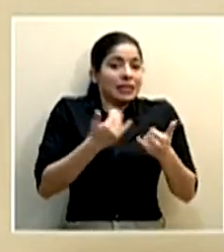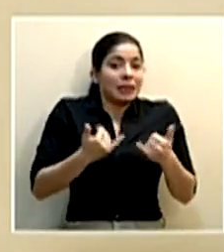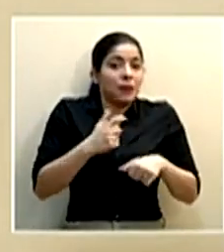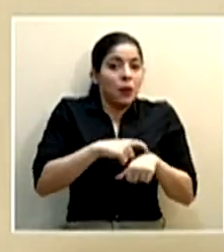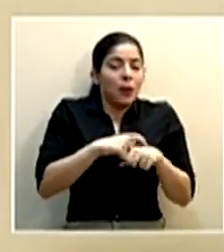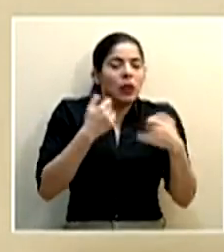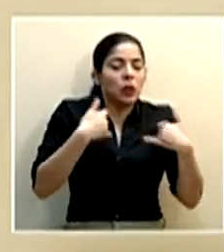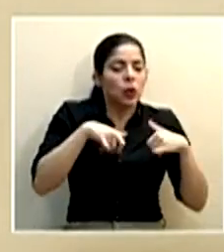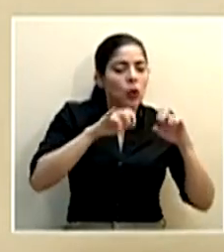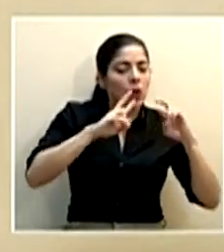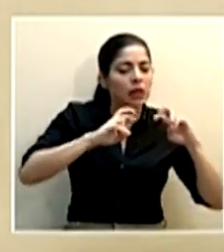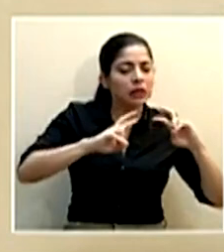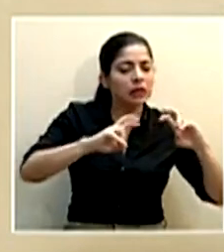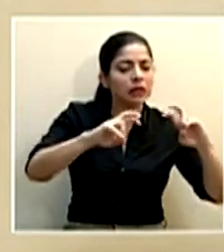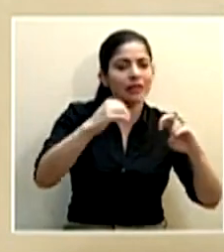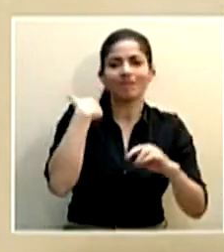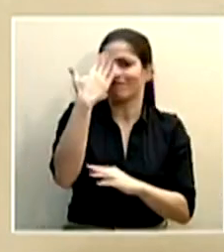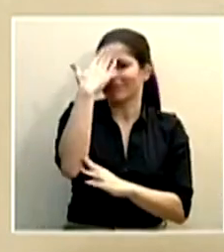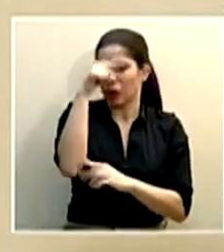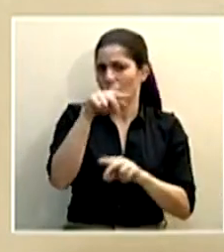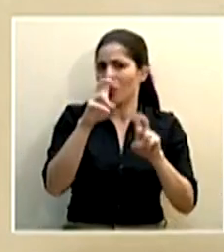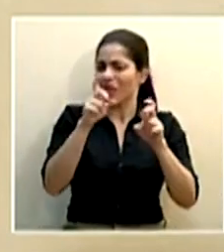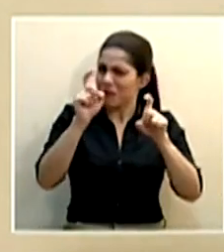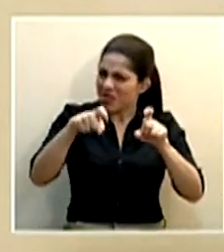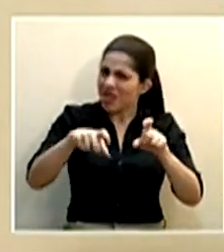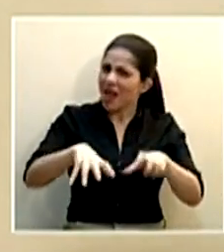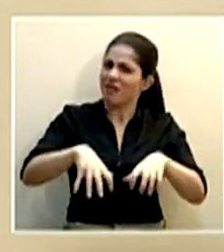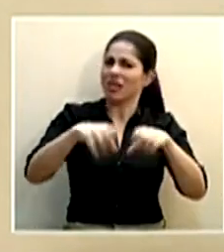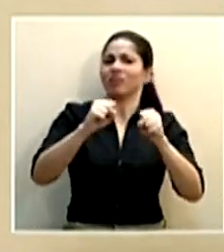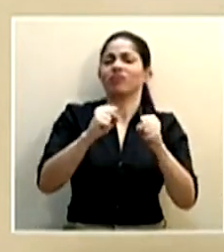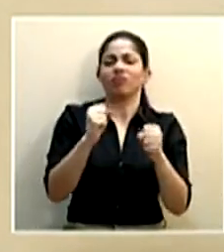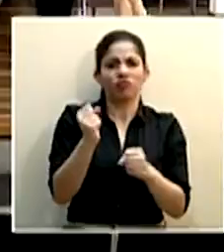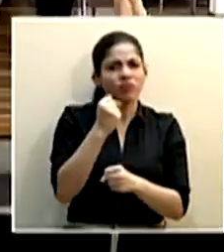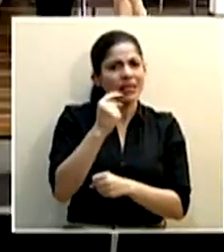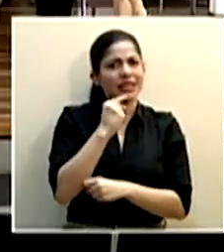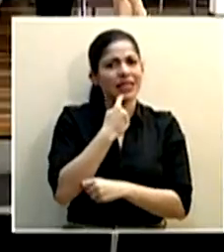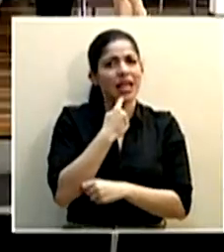en exploración porque sabemos que es un tema que tenemos que asumirlo con toda la intensidad posible.